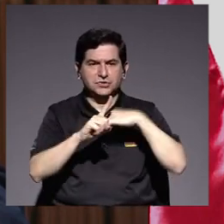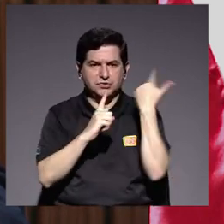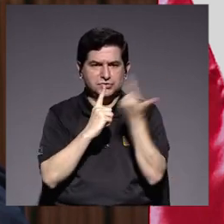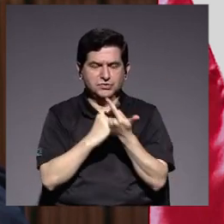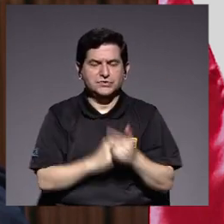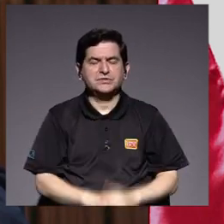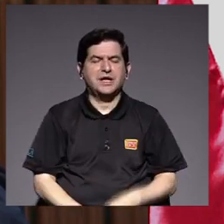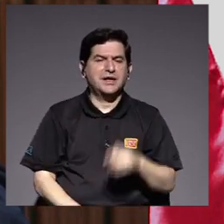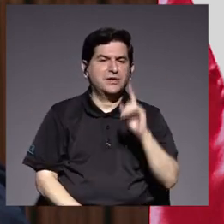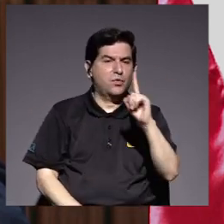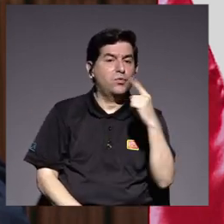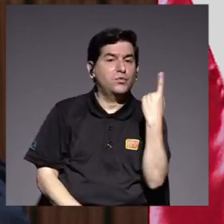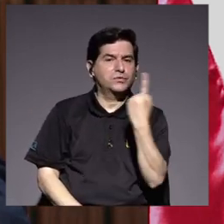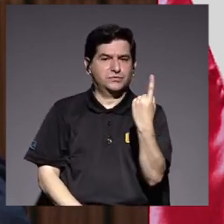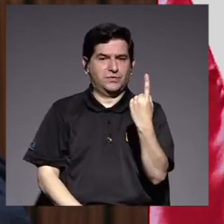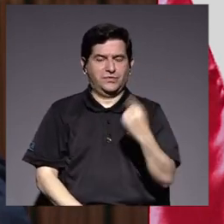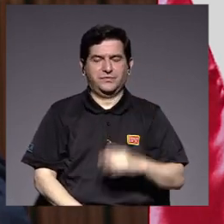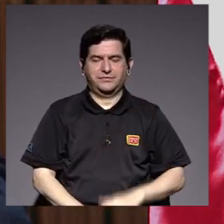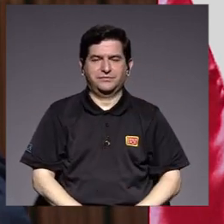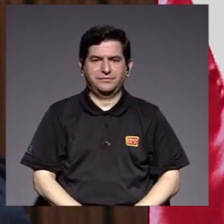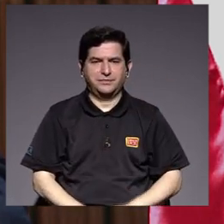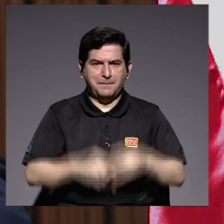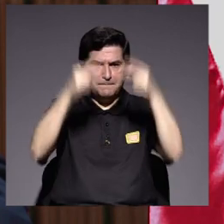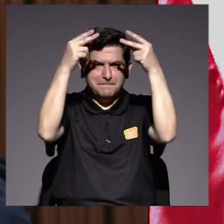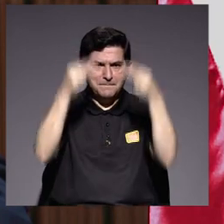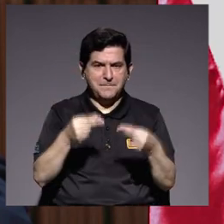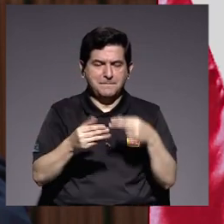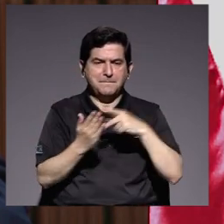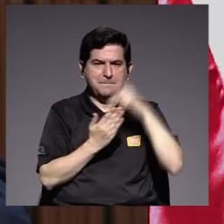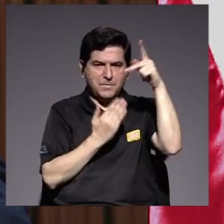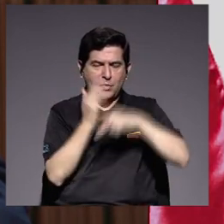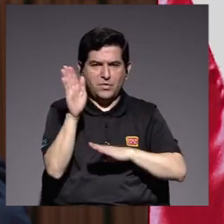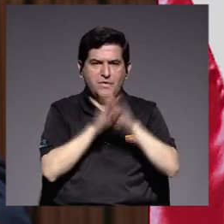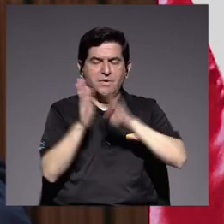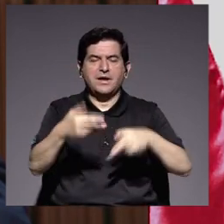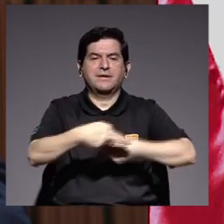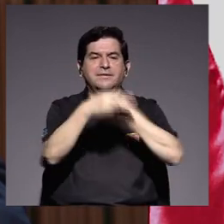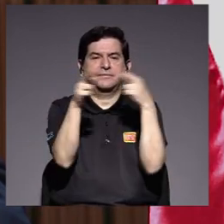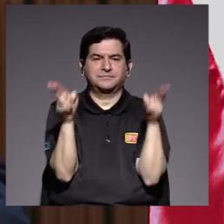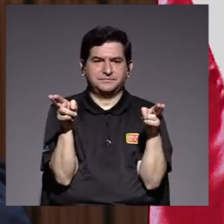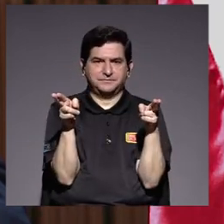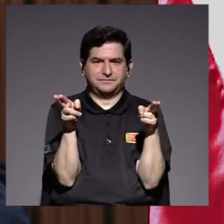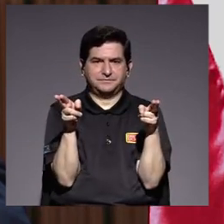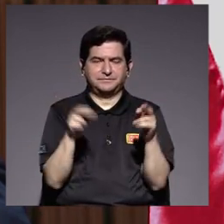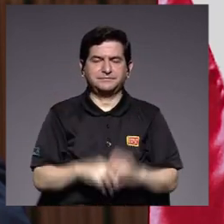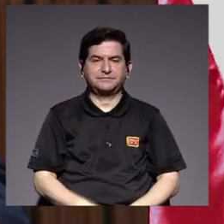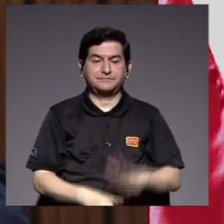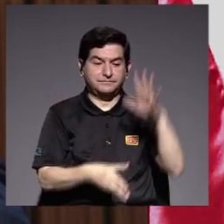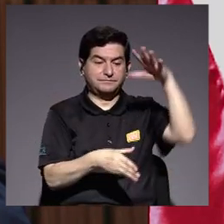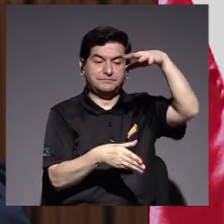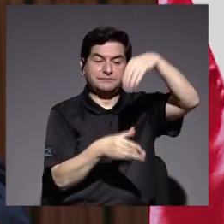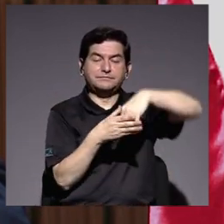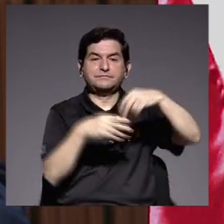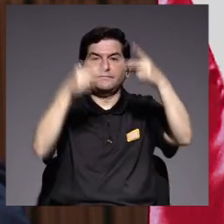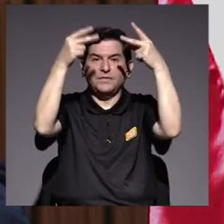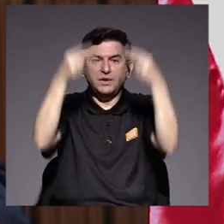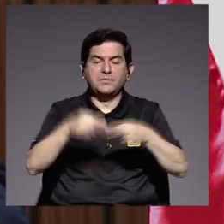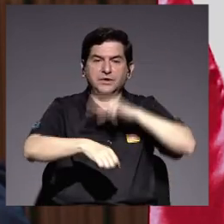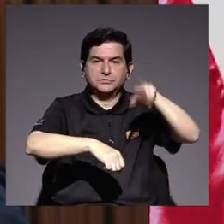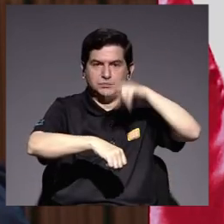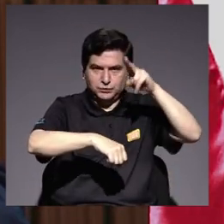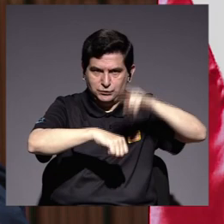acción social el presupuesto para el programa de desarrollo regional que contempla el presupuesto